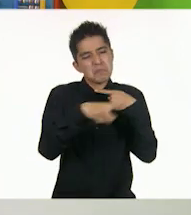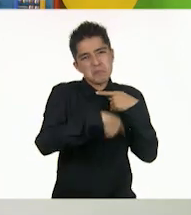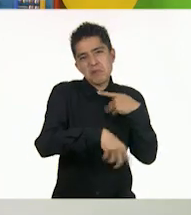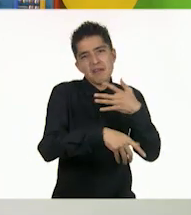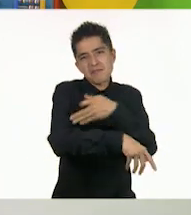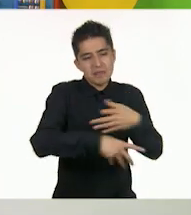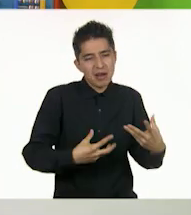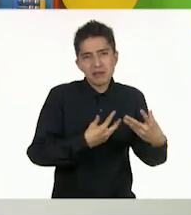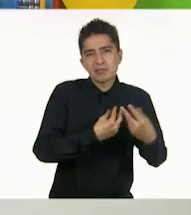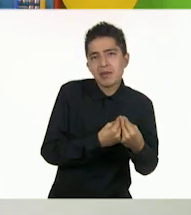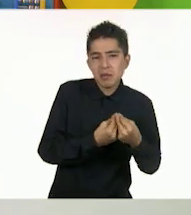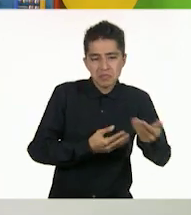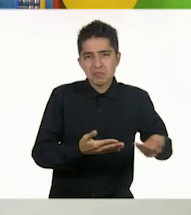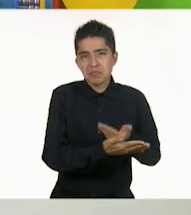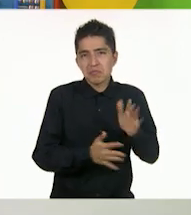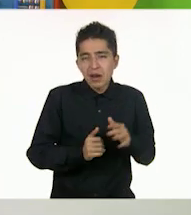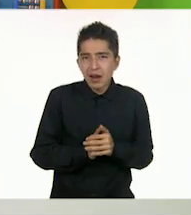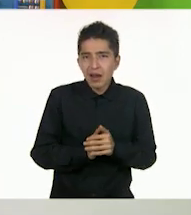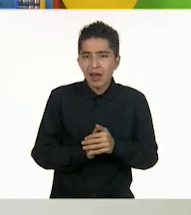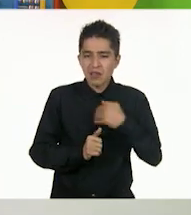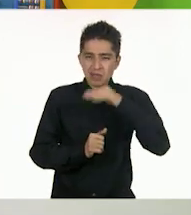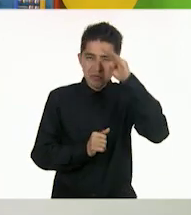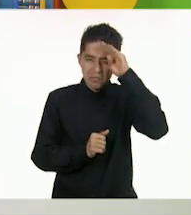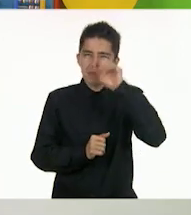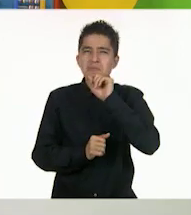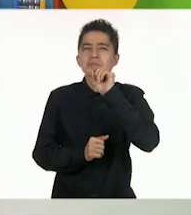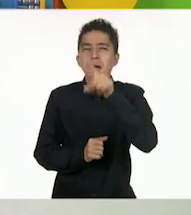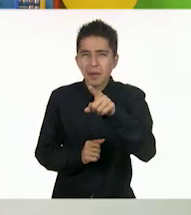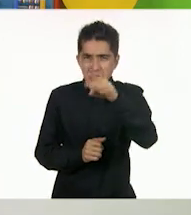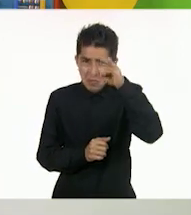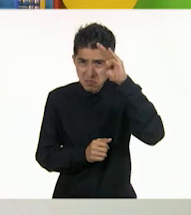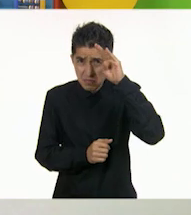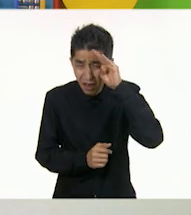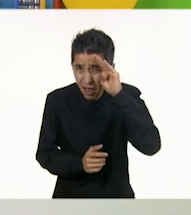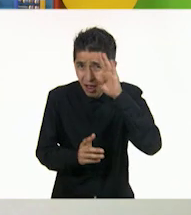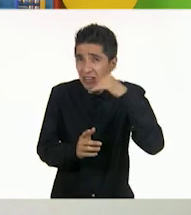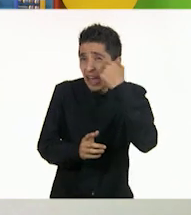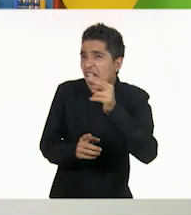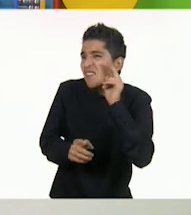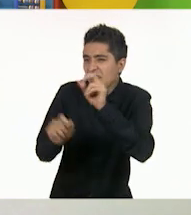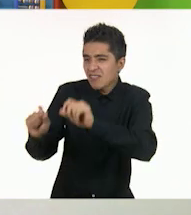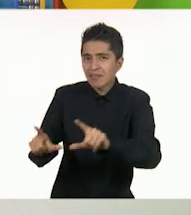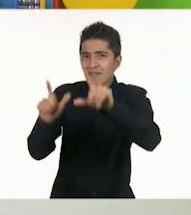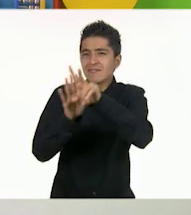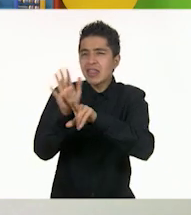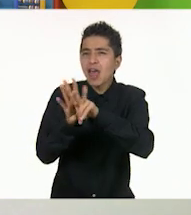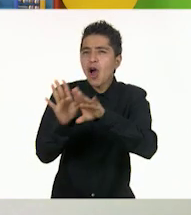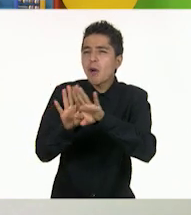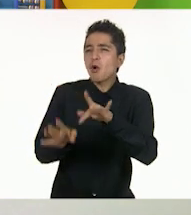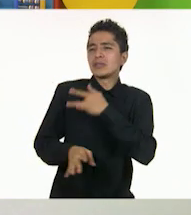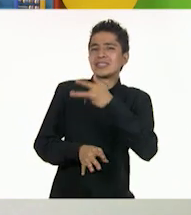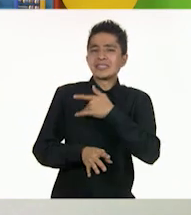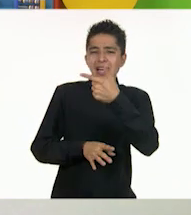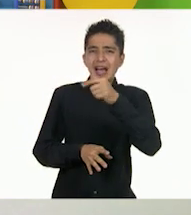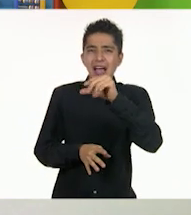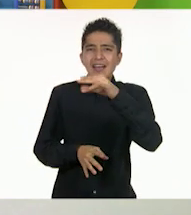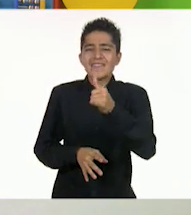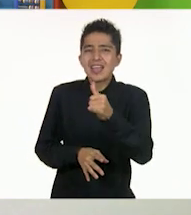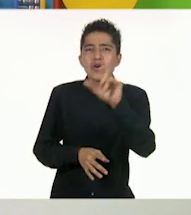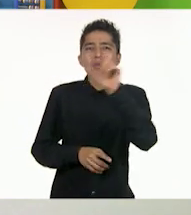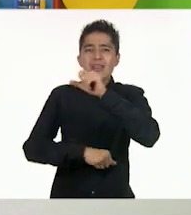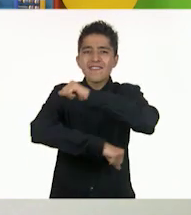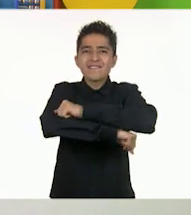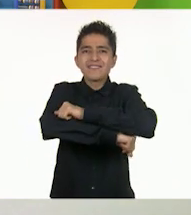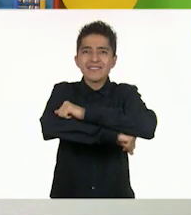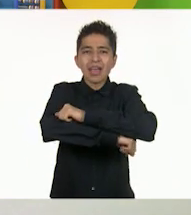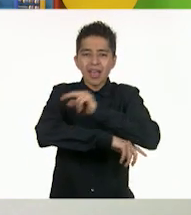También lo pienso. Sojar, ¿quieres escuchar lo que piensan dos amigos al imaginarse lo que siente Gaby cuando se asoma por la